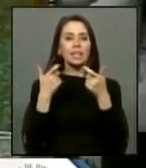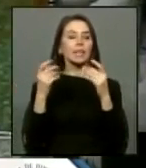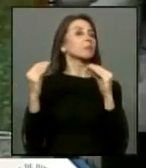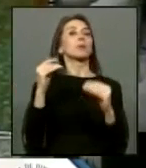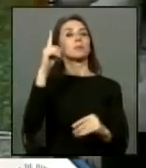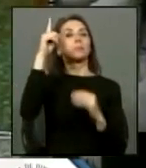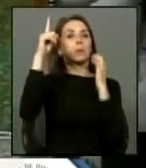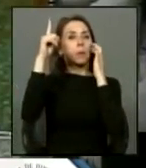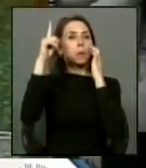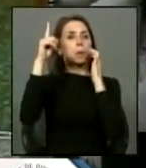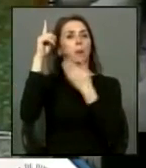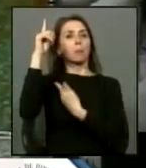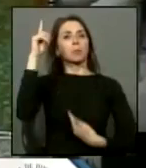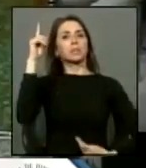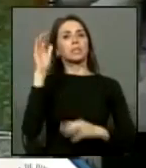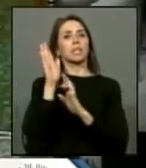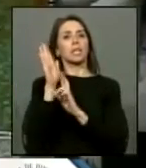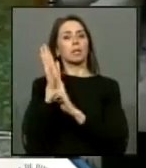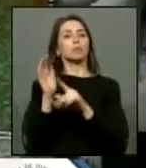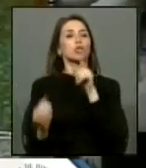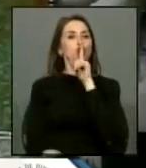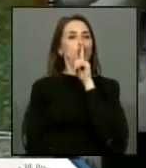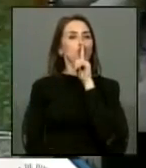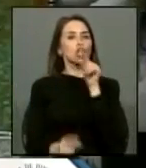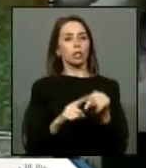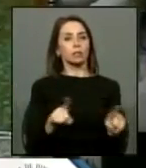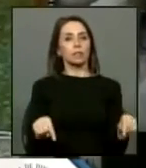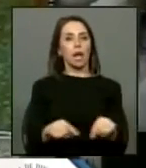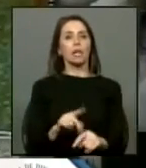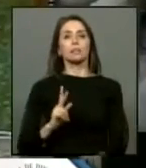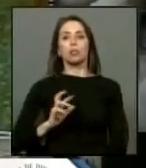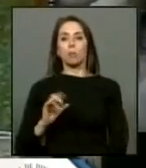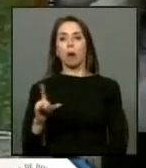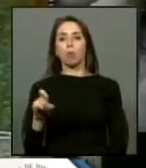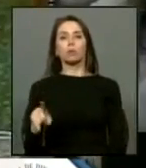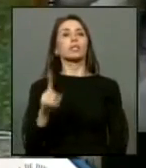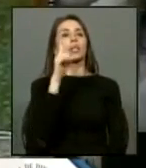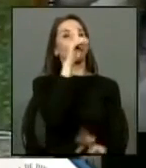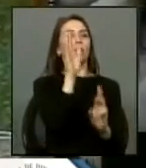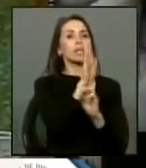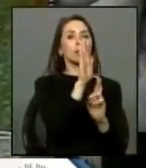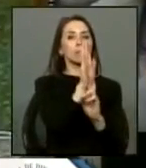presidente reglamento silencio en la sala señor pausa reglamento presidente